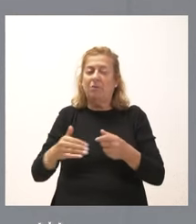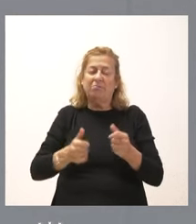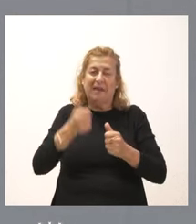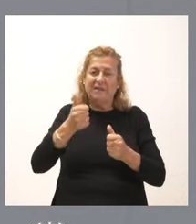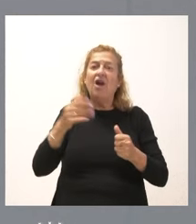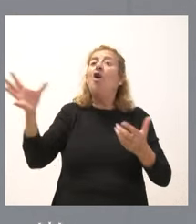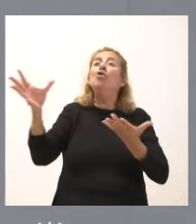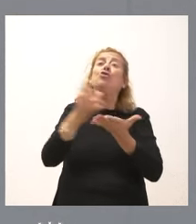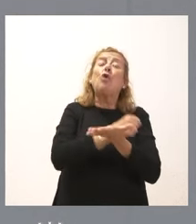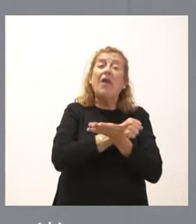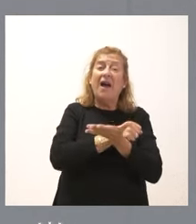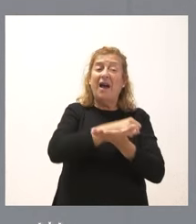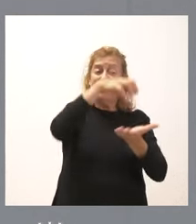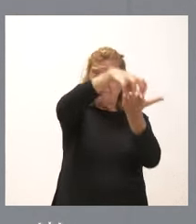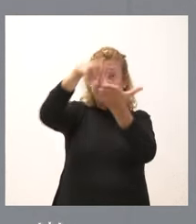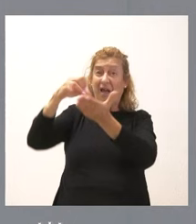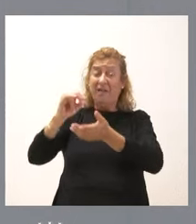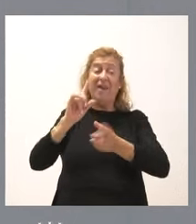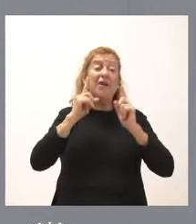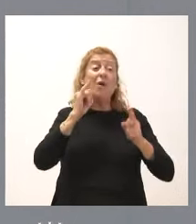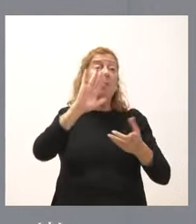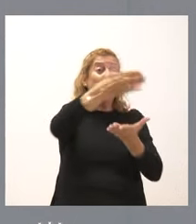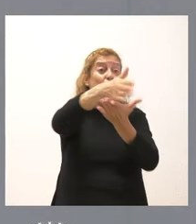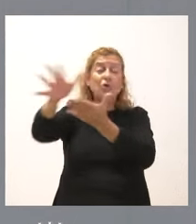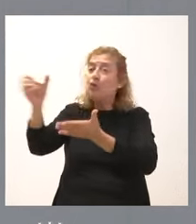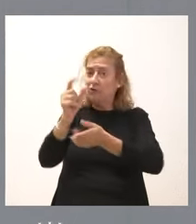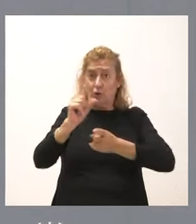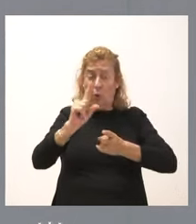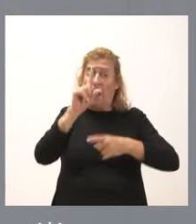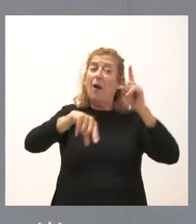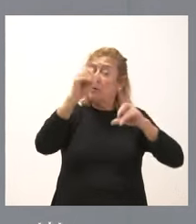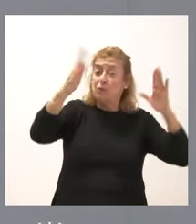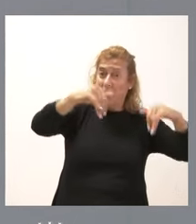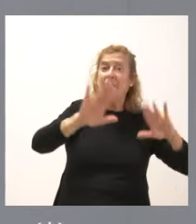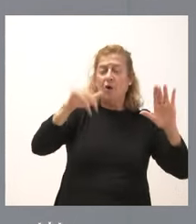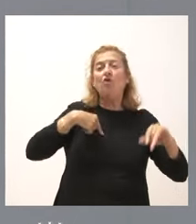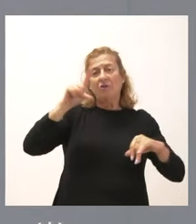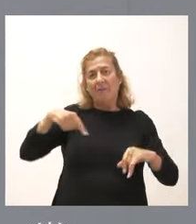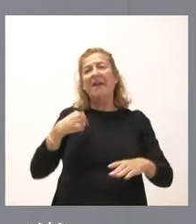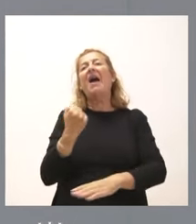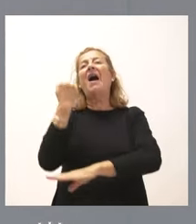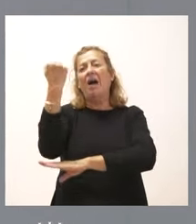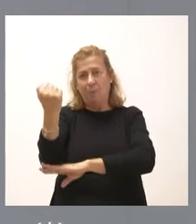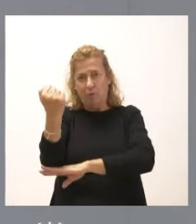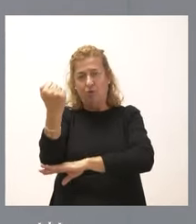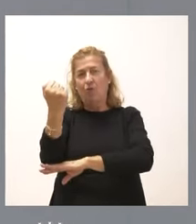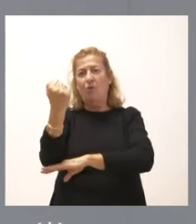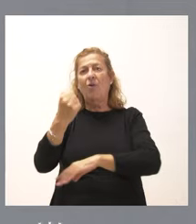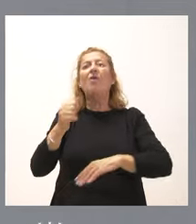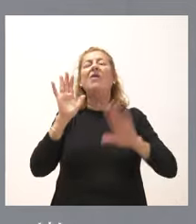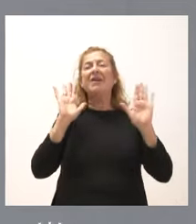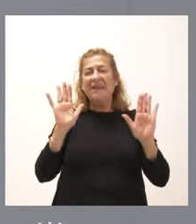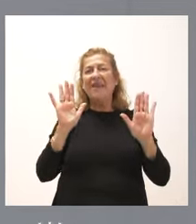explotaciones que han tenido casos han tenido muertes, pero nosotros también apoyaremos incluso a las explotaciones que, aun